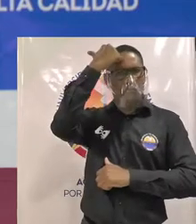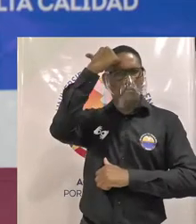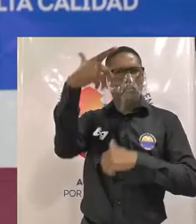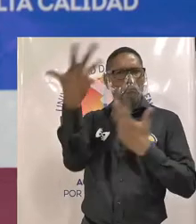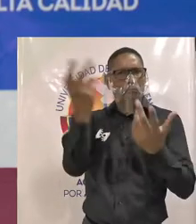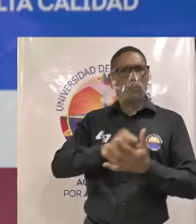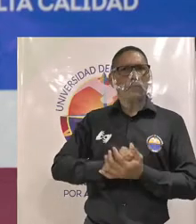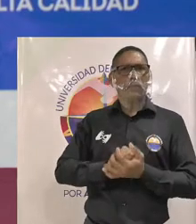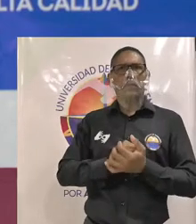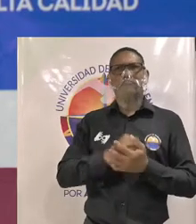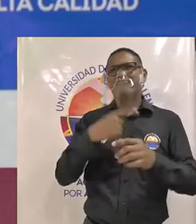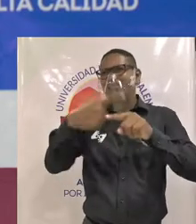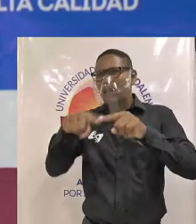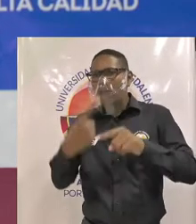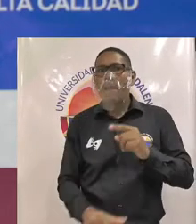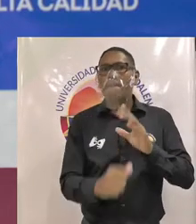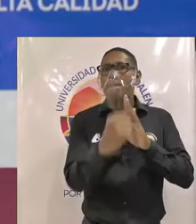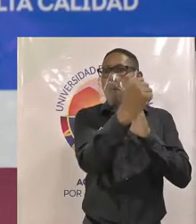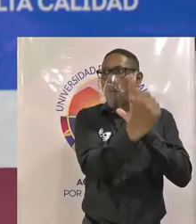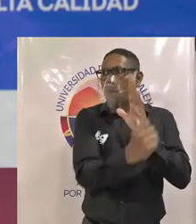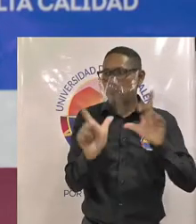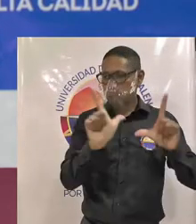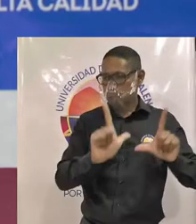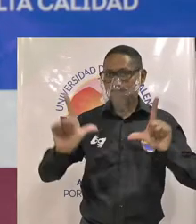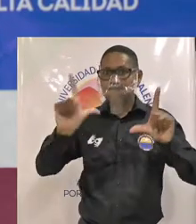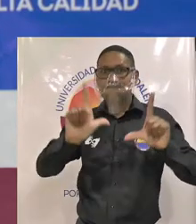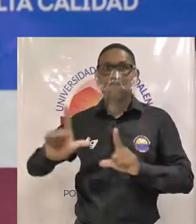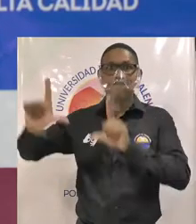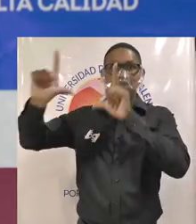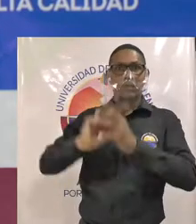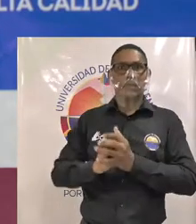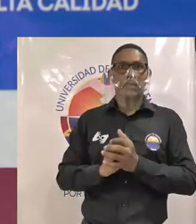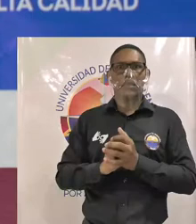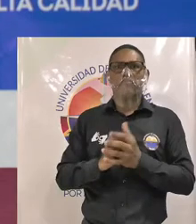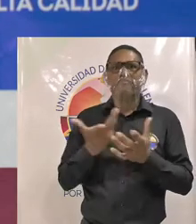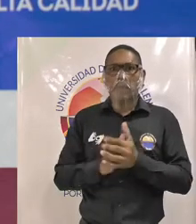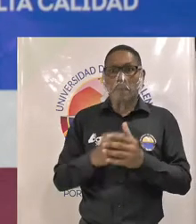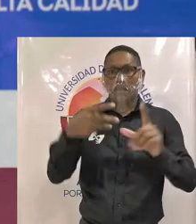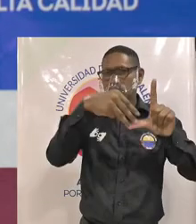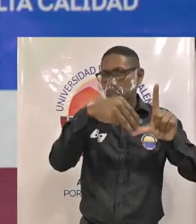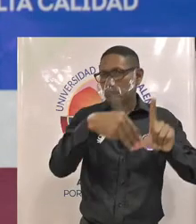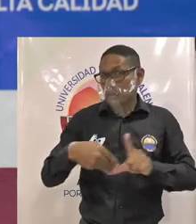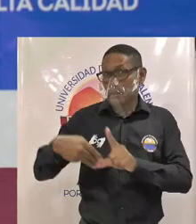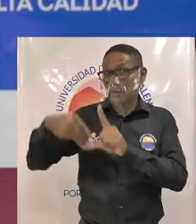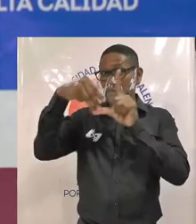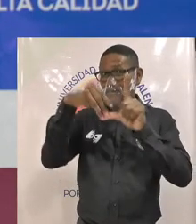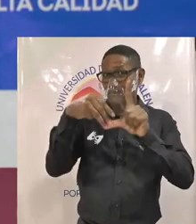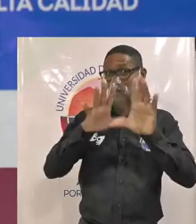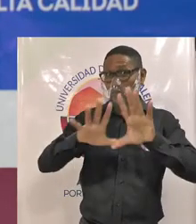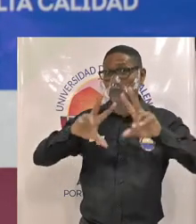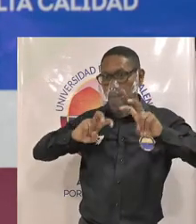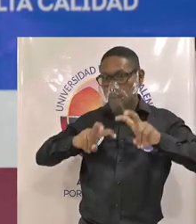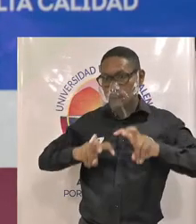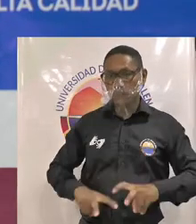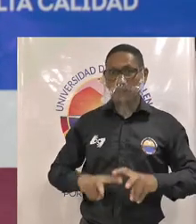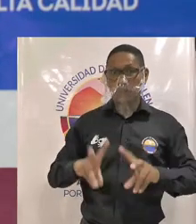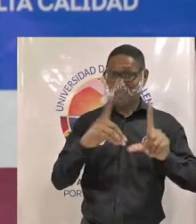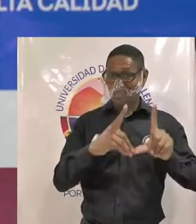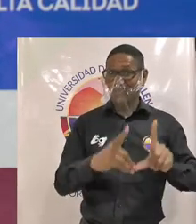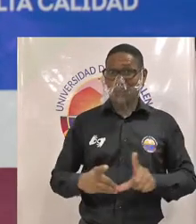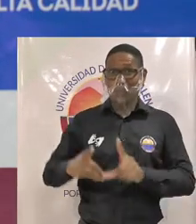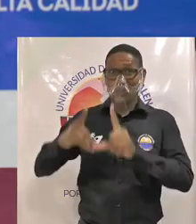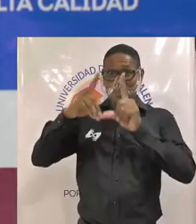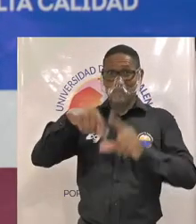programas de posgrado ¿sí? en la formación de posgrado sobre todo en las maestrías de investigación y en los doctorados